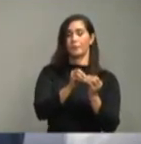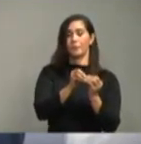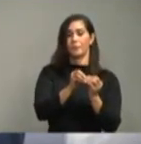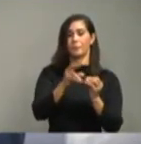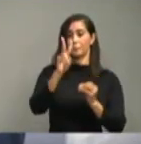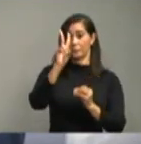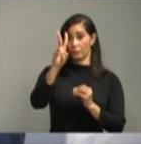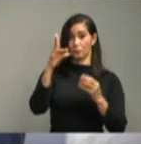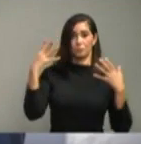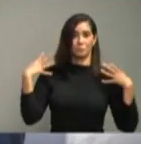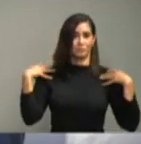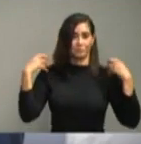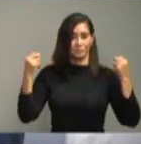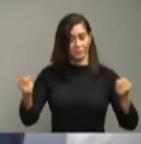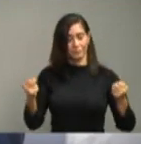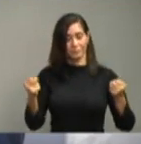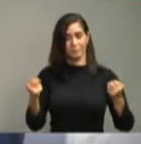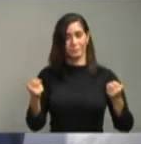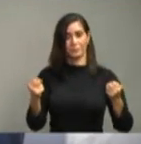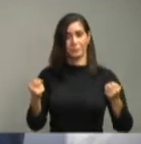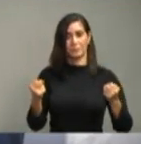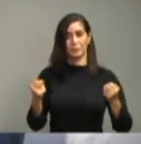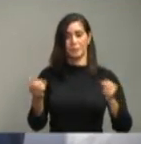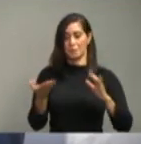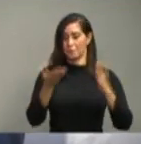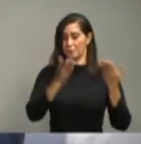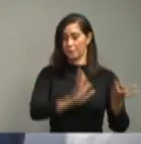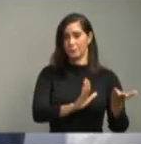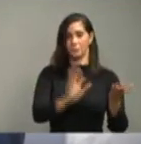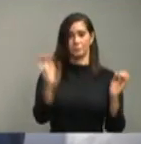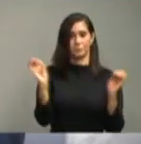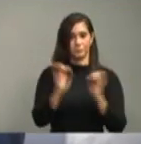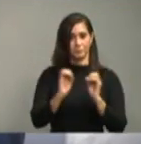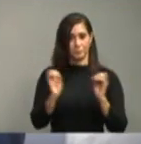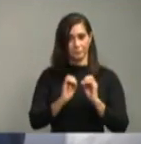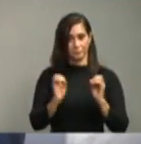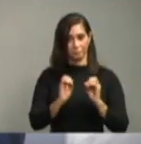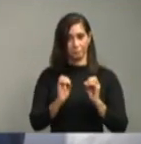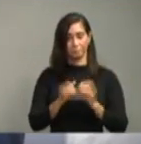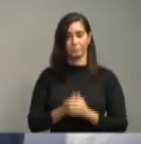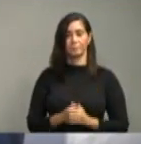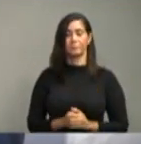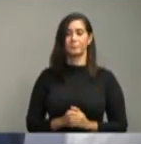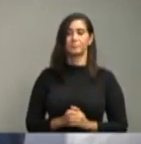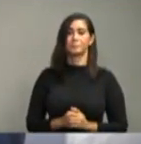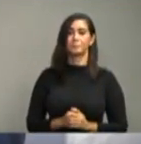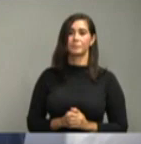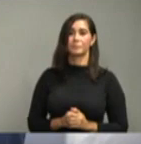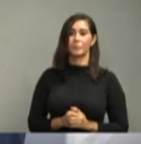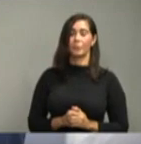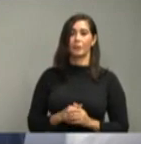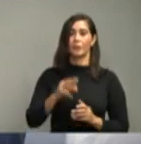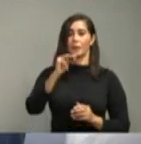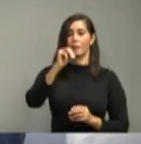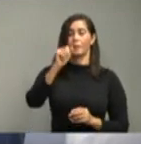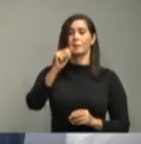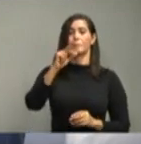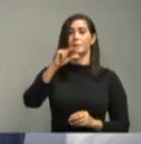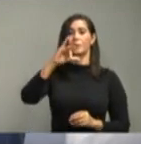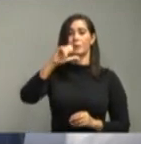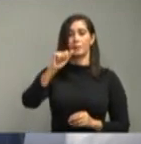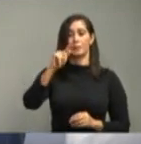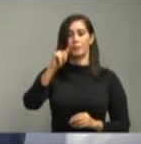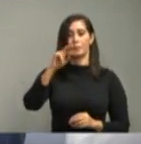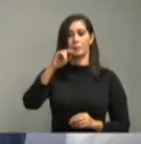2 recuperados, cero fallecimiento. María Trinidad Sánchez,